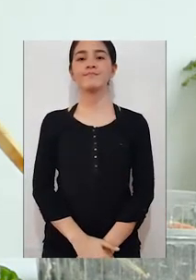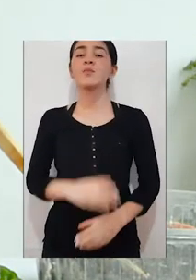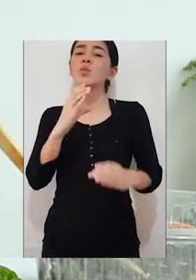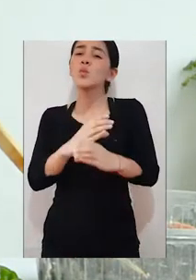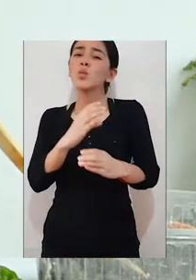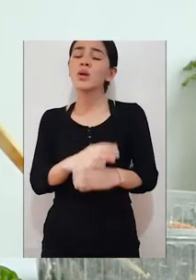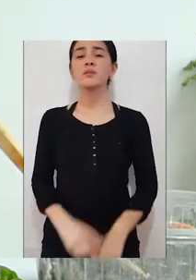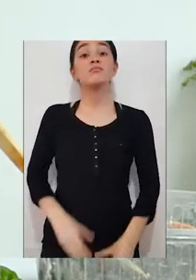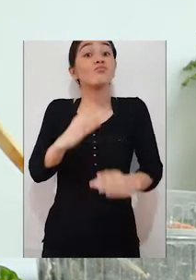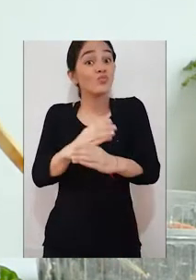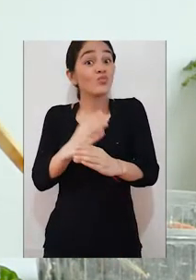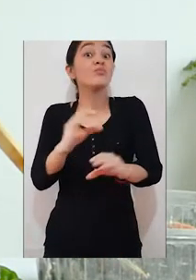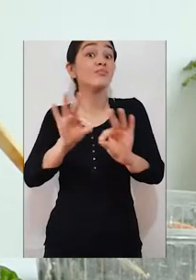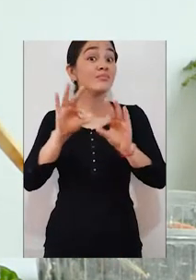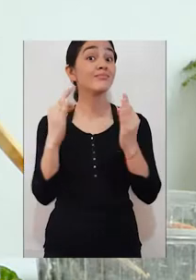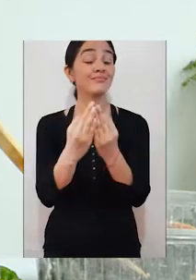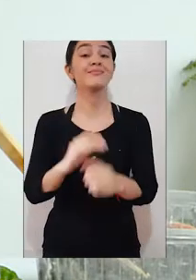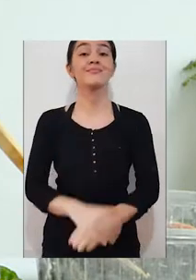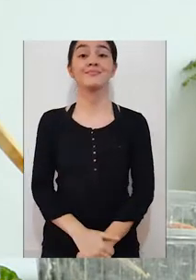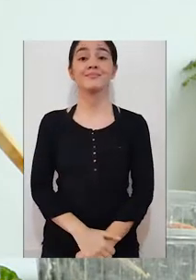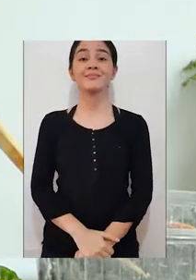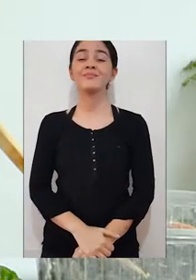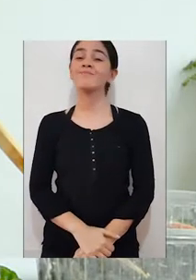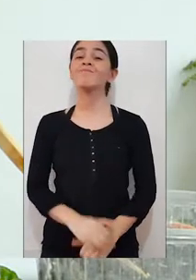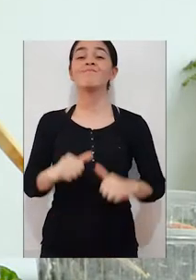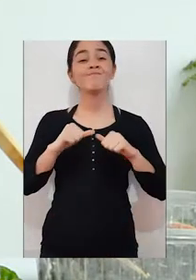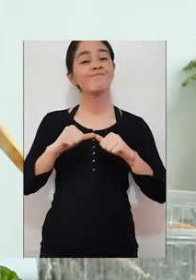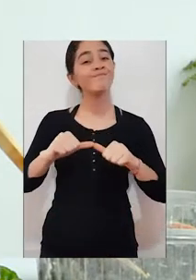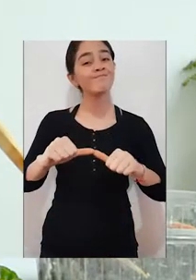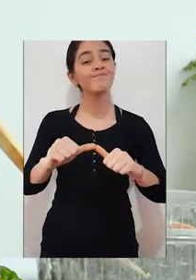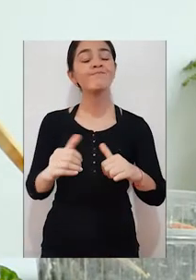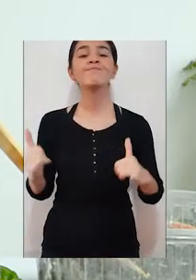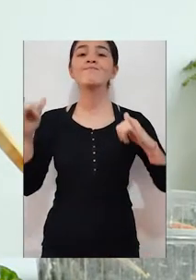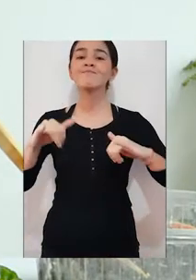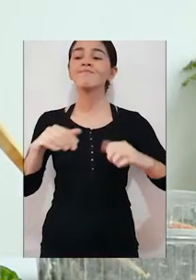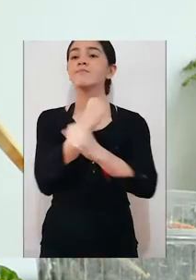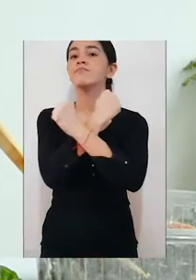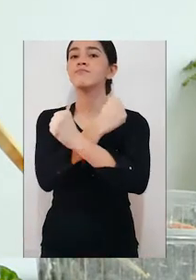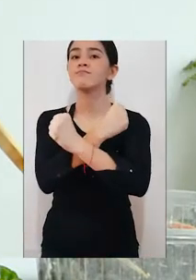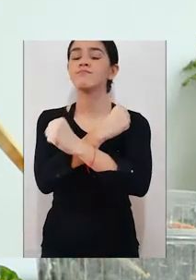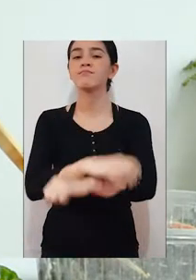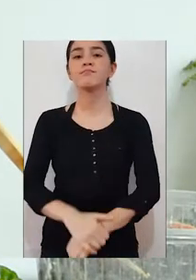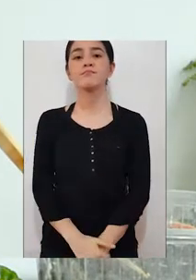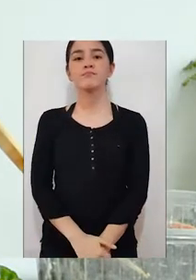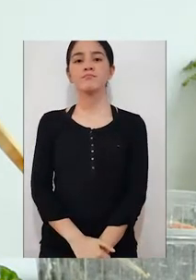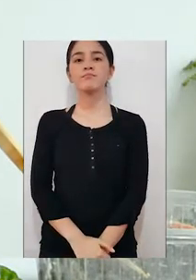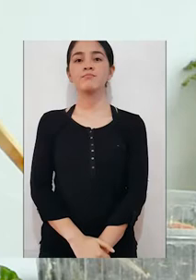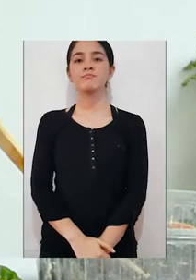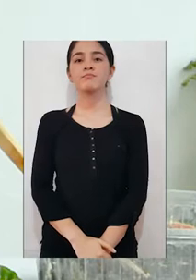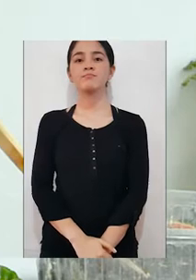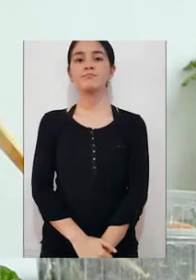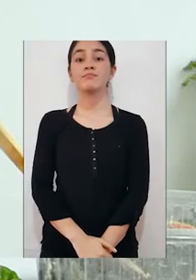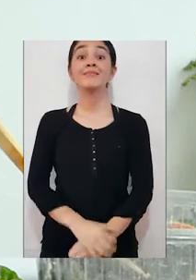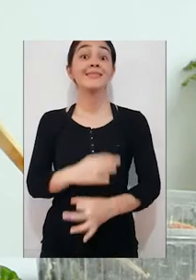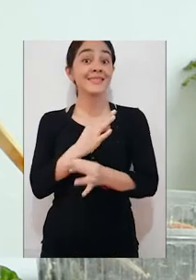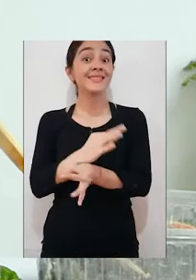cuidarnos, cuidar a nuestras familias y sobre todo mantenernos seguros. Este tipo de huerto nos ayuda porque no va a